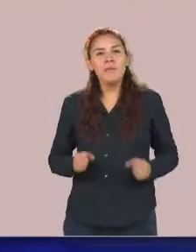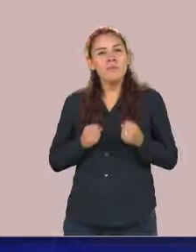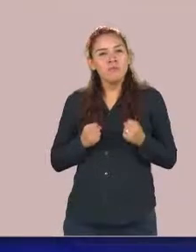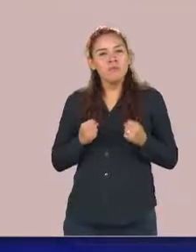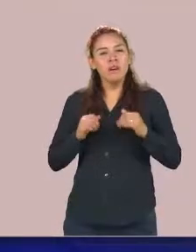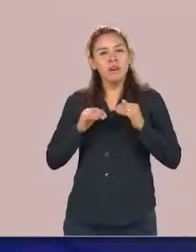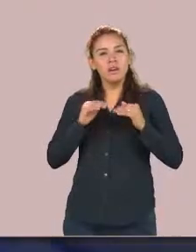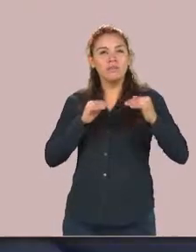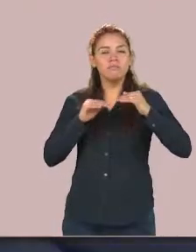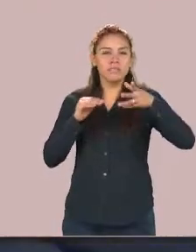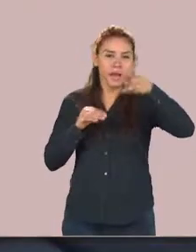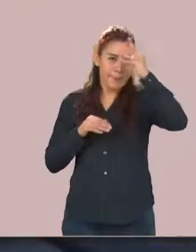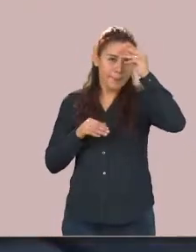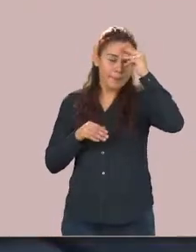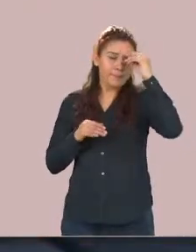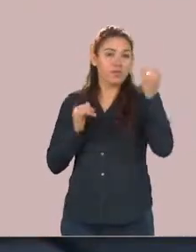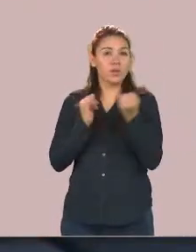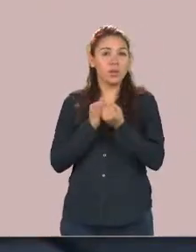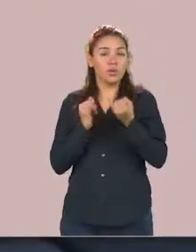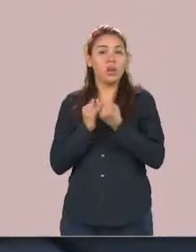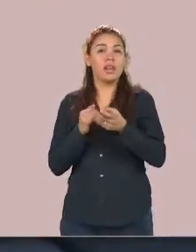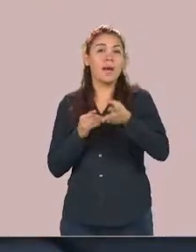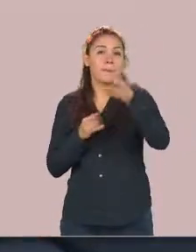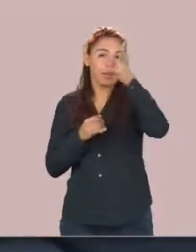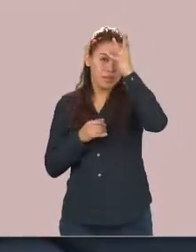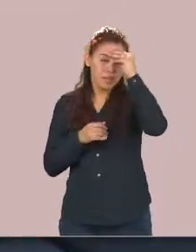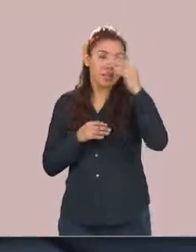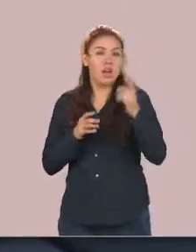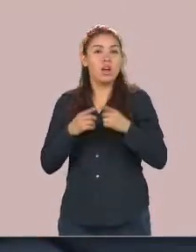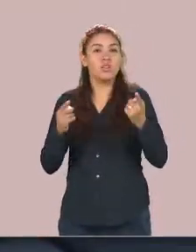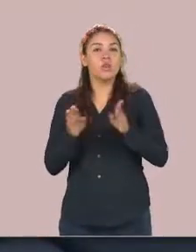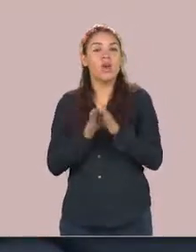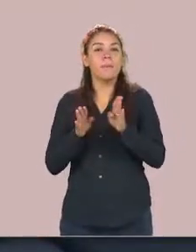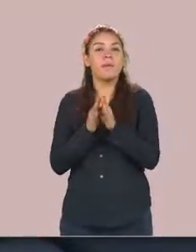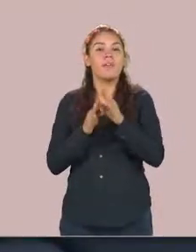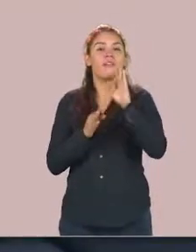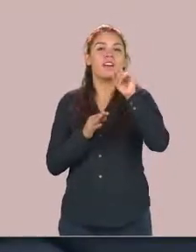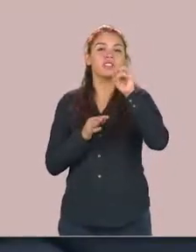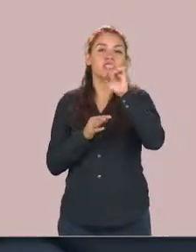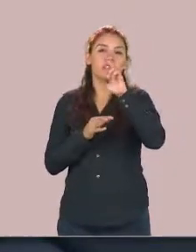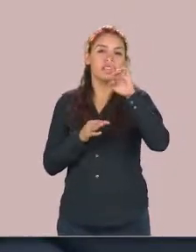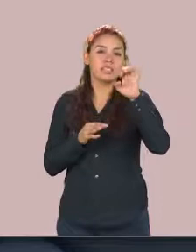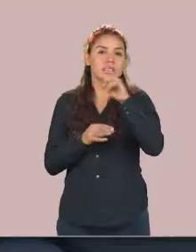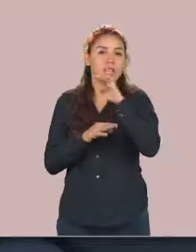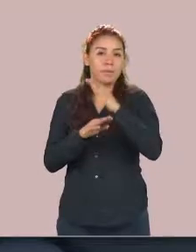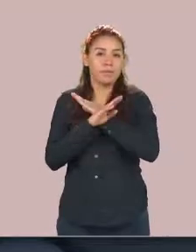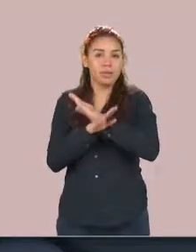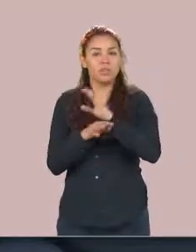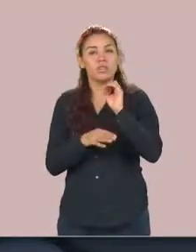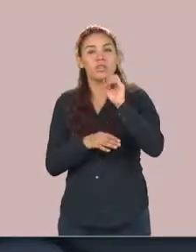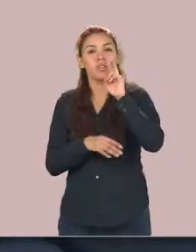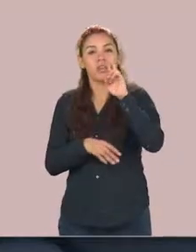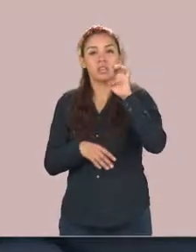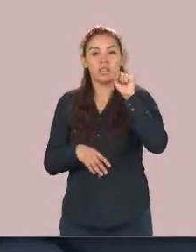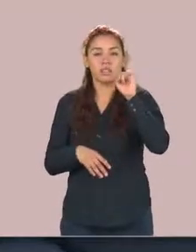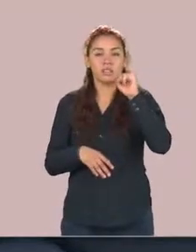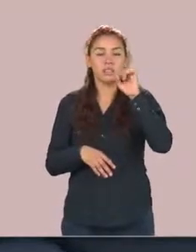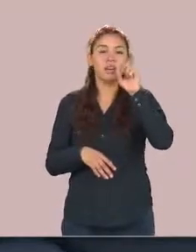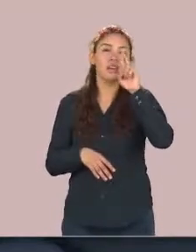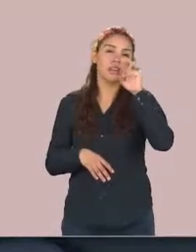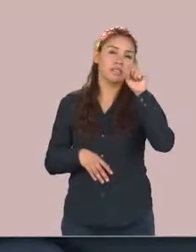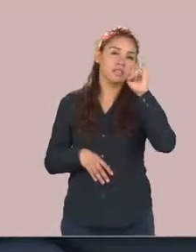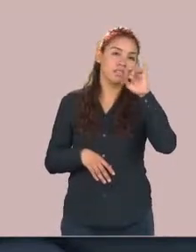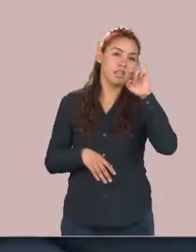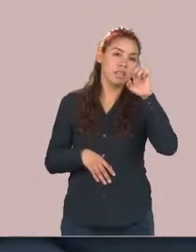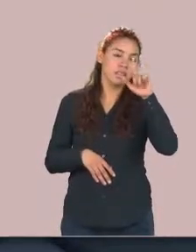le llamamos nosotros factores de protección o de resiliencia que son todo aquellos que nos ayudan a crecer pero